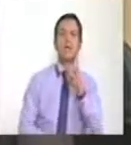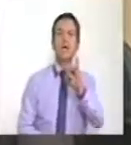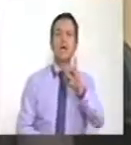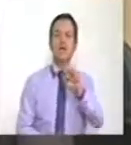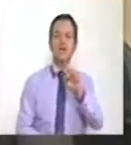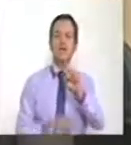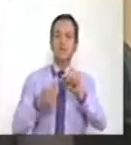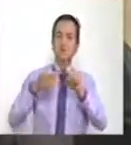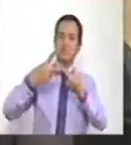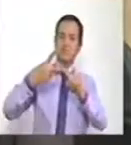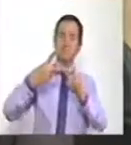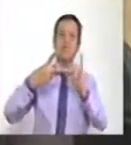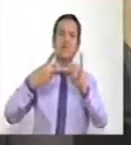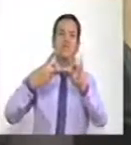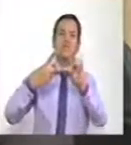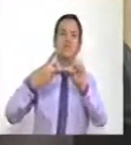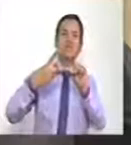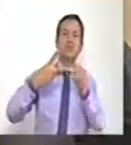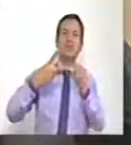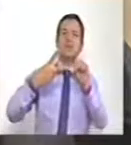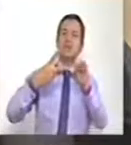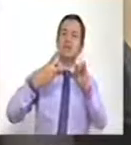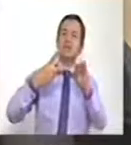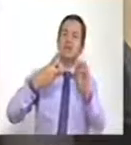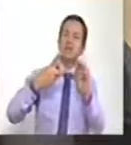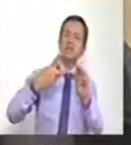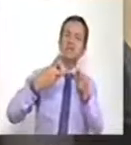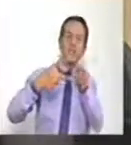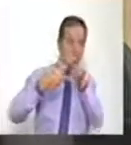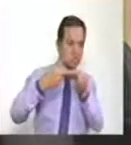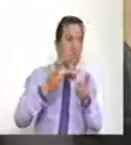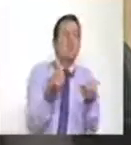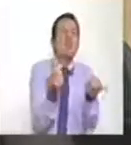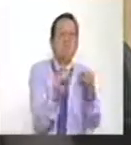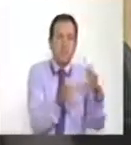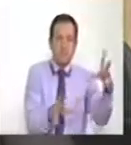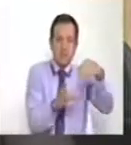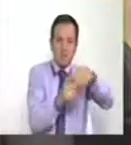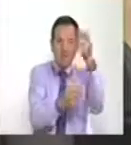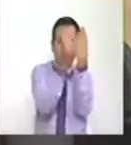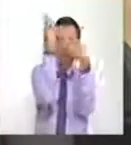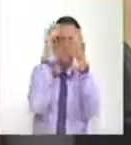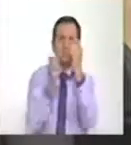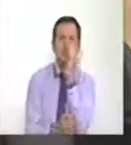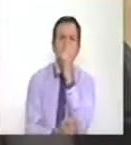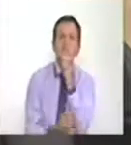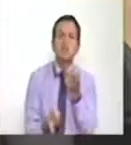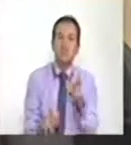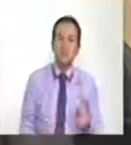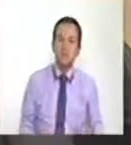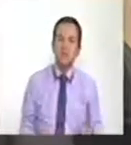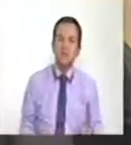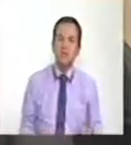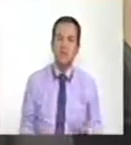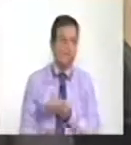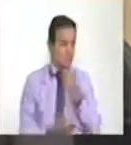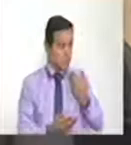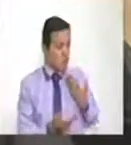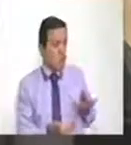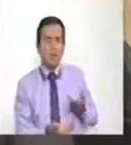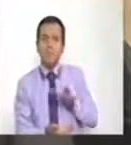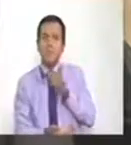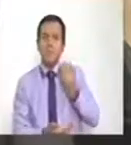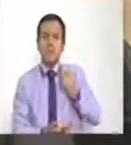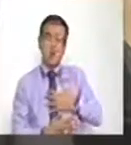negocio. ¿Por qué no exigieron de manera humanitaria que la FARC reparen a las víctimas?